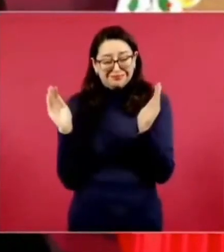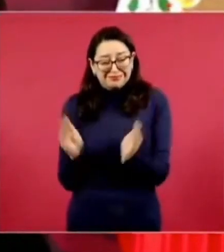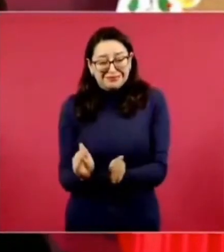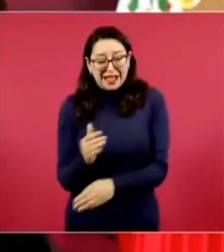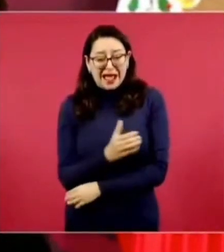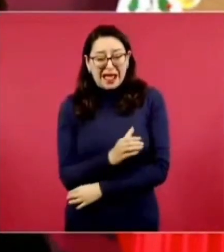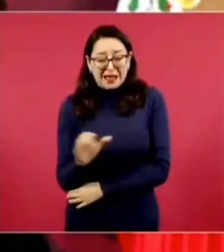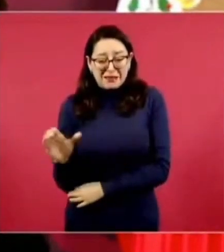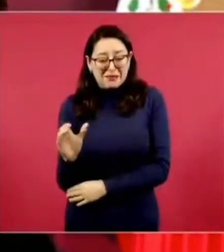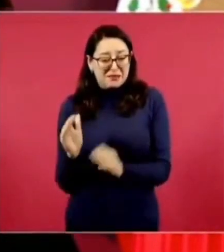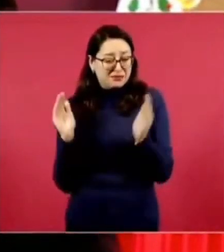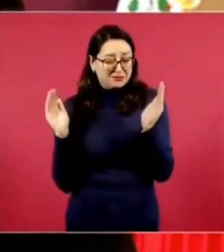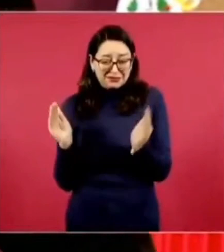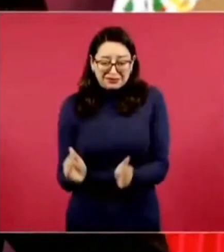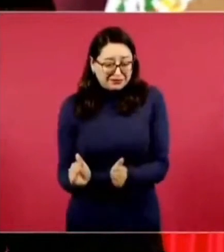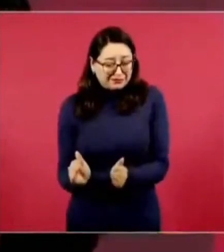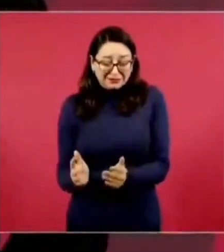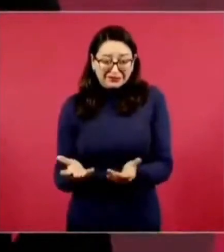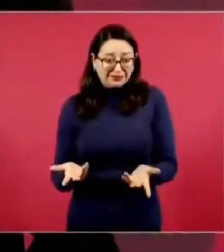son